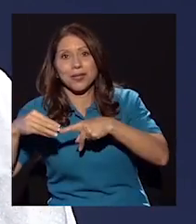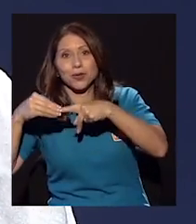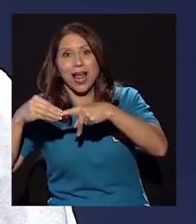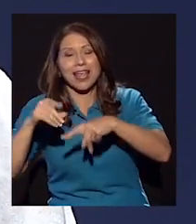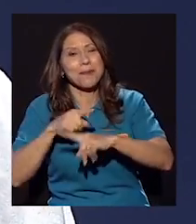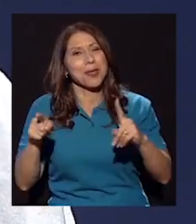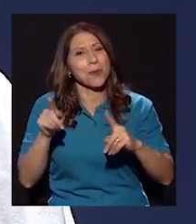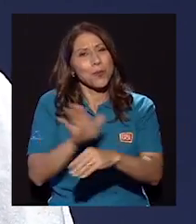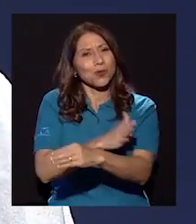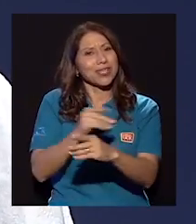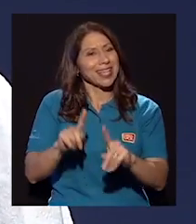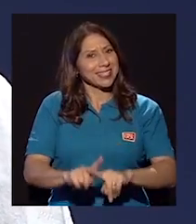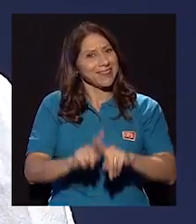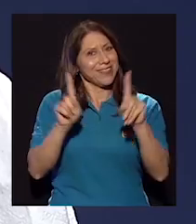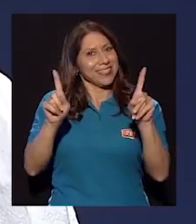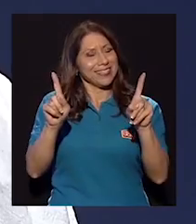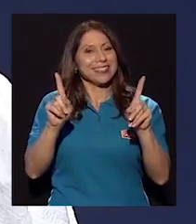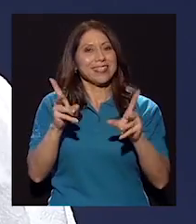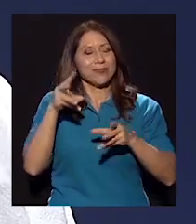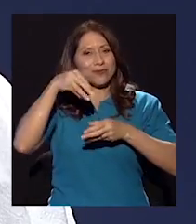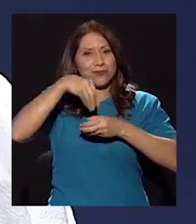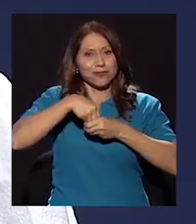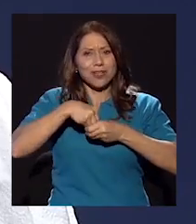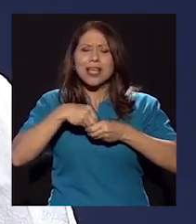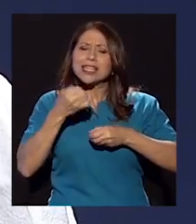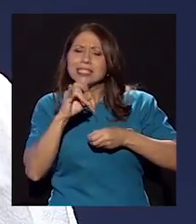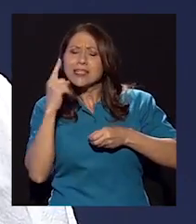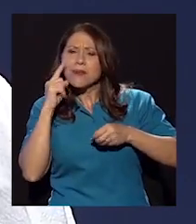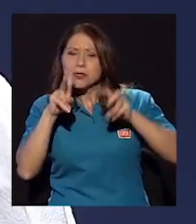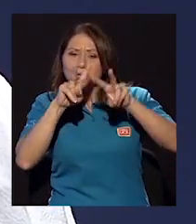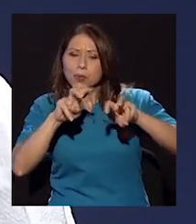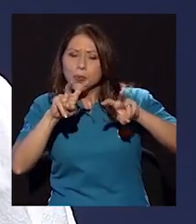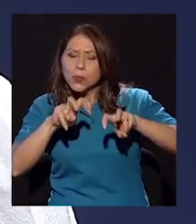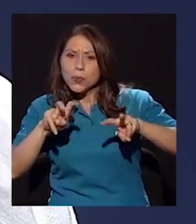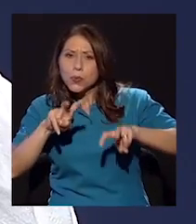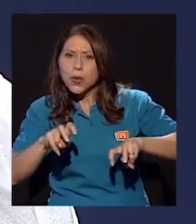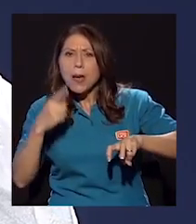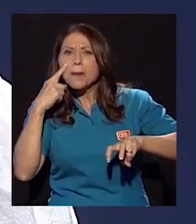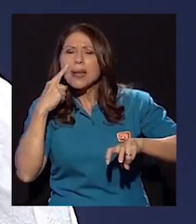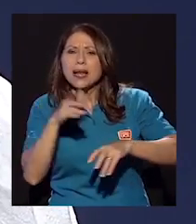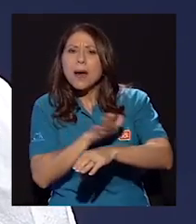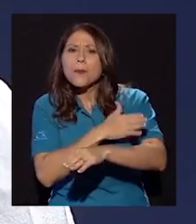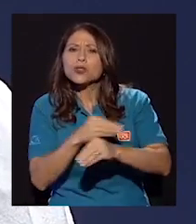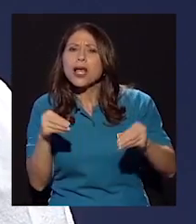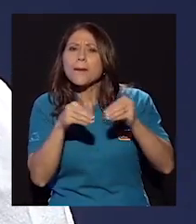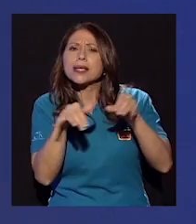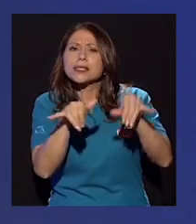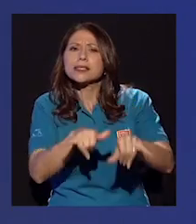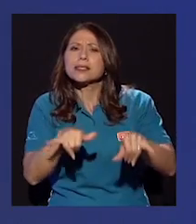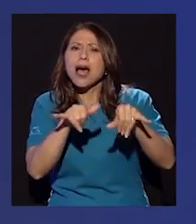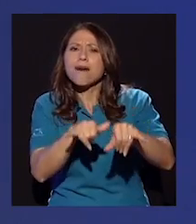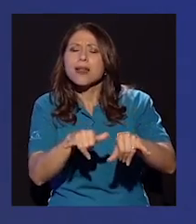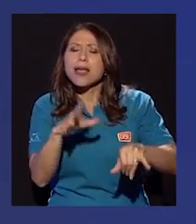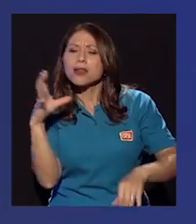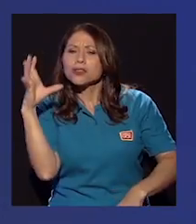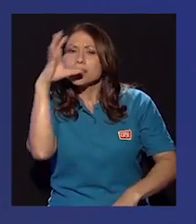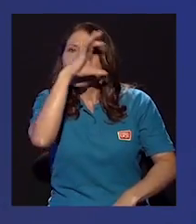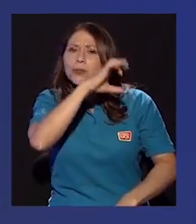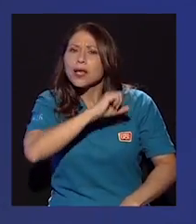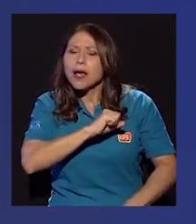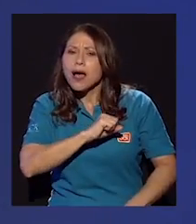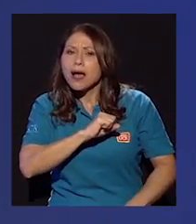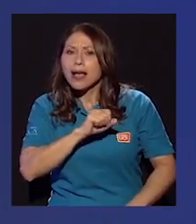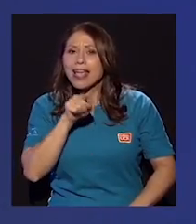analizarla con un poco de cuidado y ver dónde está, por ejemplo, la música más estable, vemos que nos está hablando de una ella